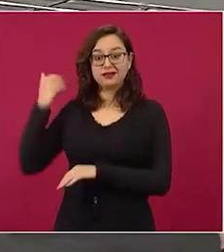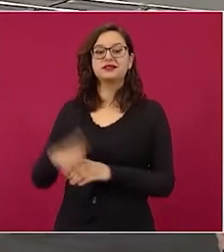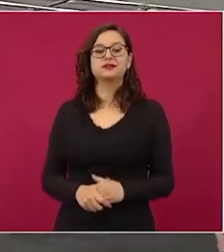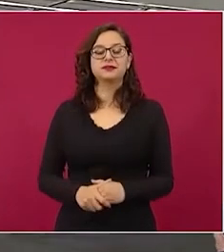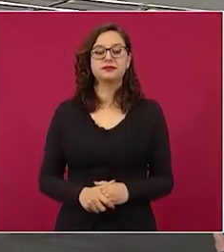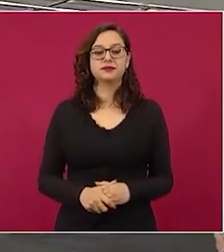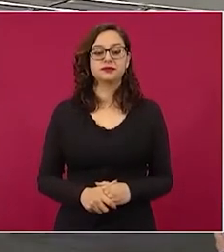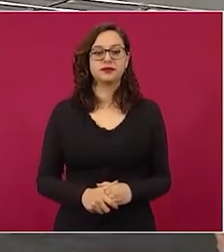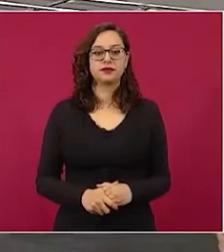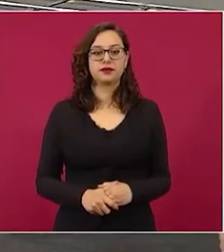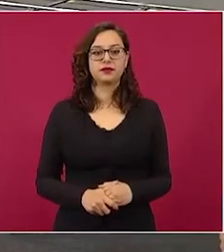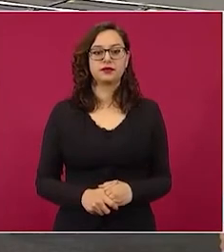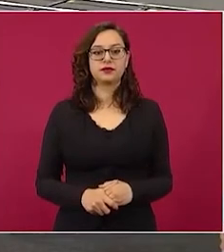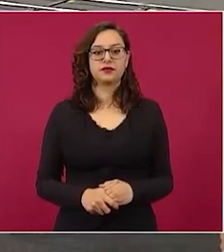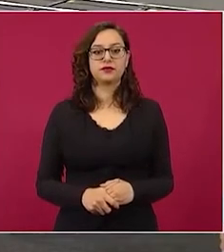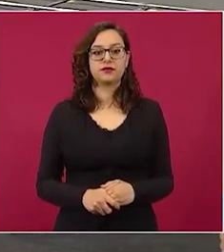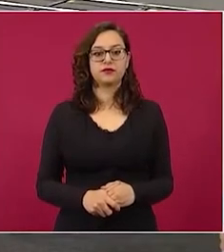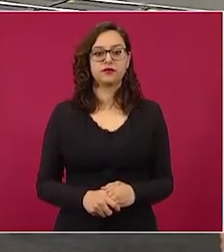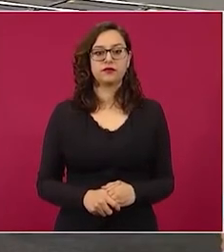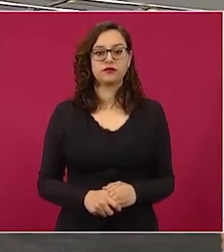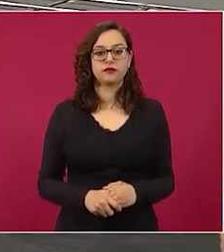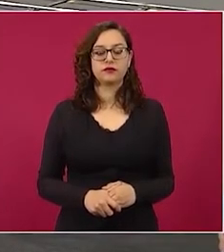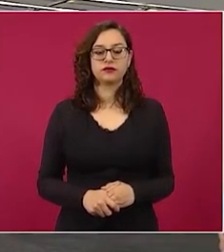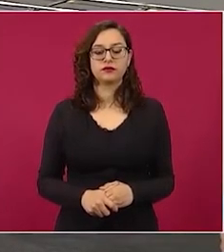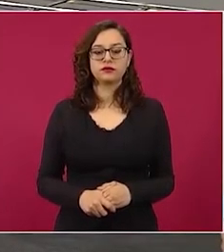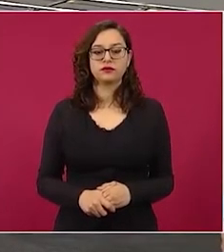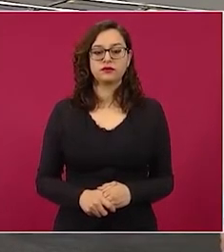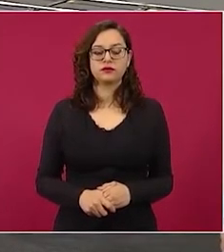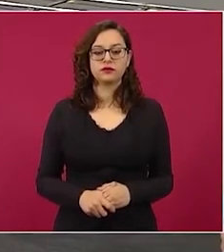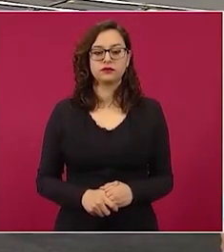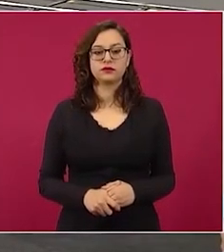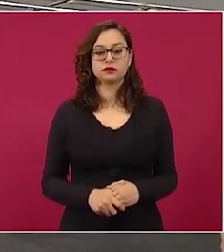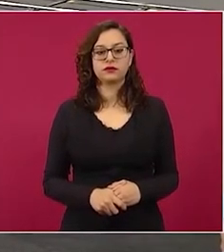eso ¿ese cuál es? es el mismo pero